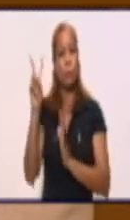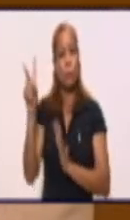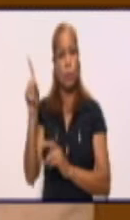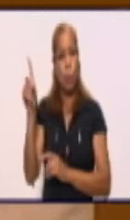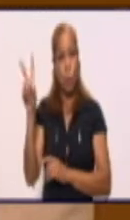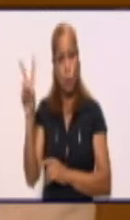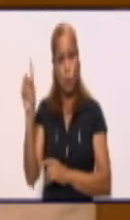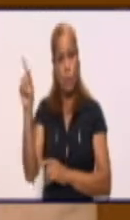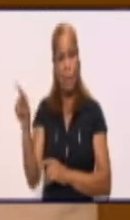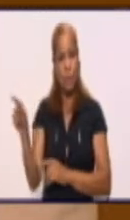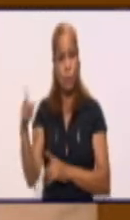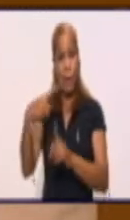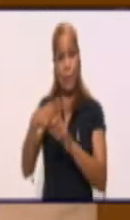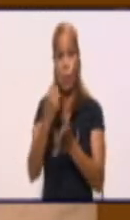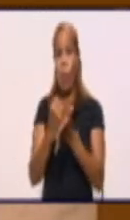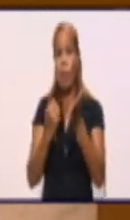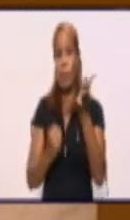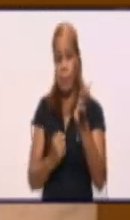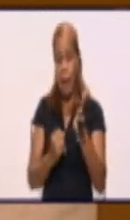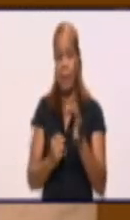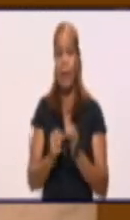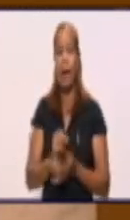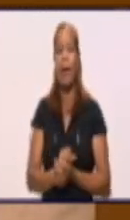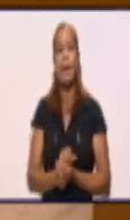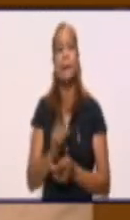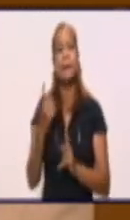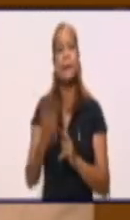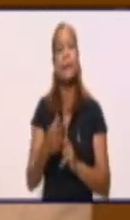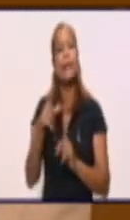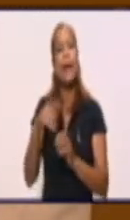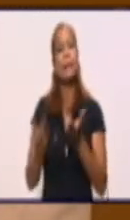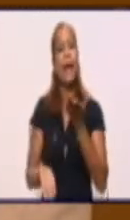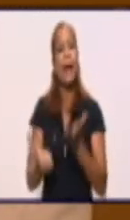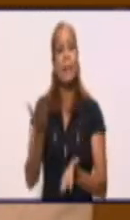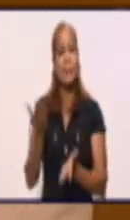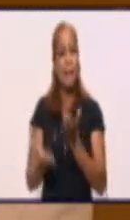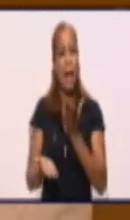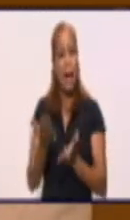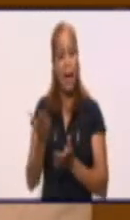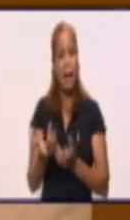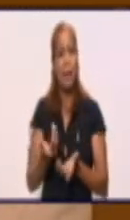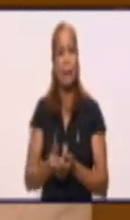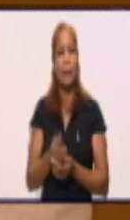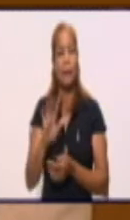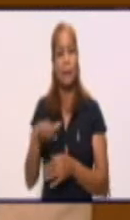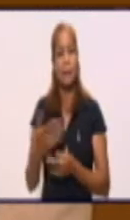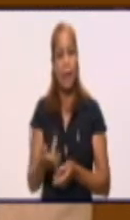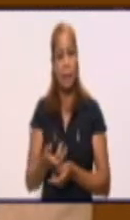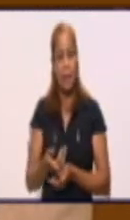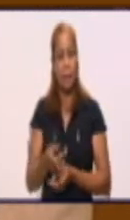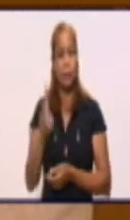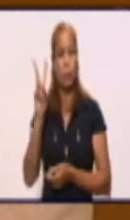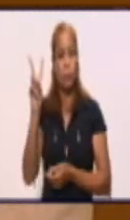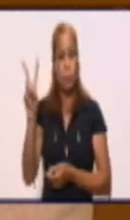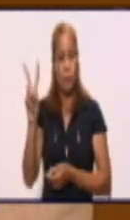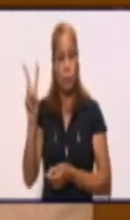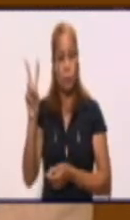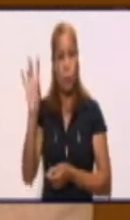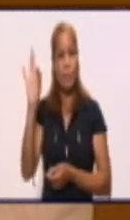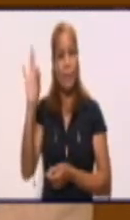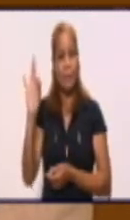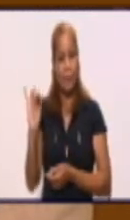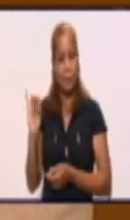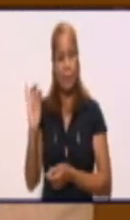la COVID-19 y la tasa de la provincia, la tasa de incidencia, está en 270.5. Tenemos